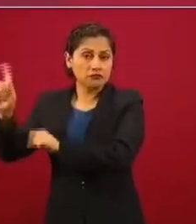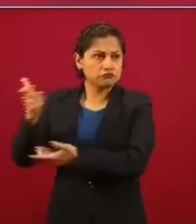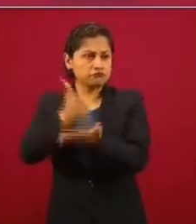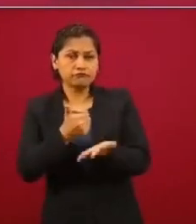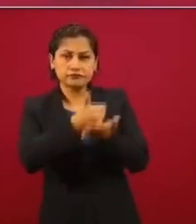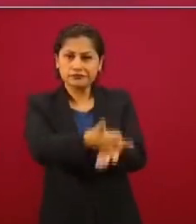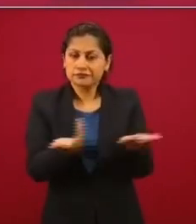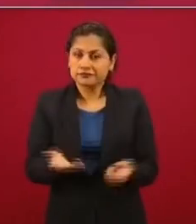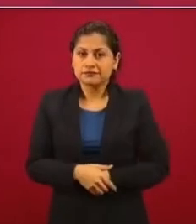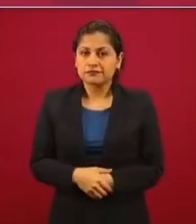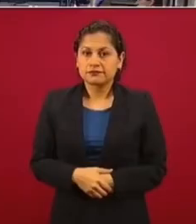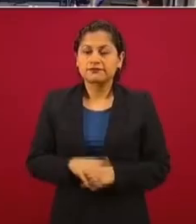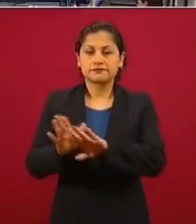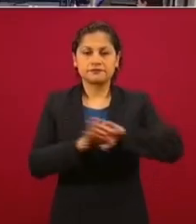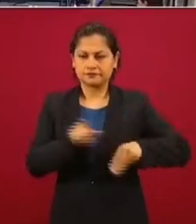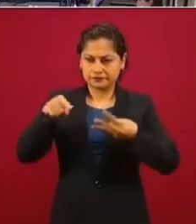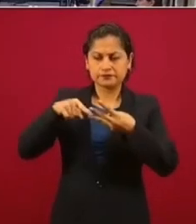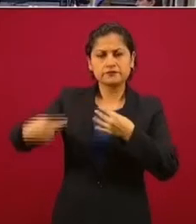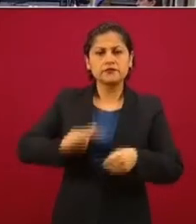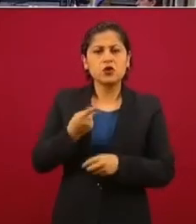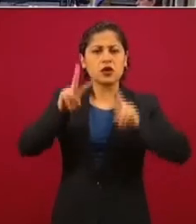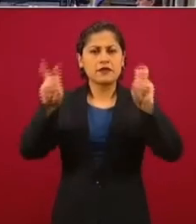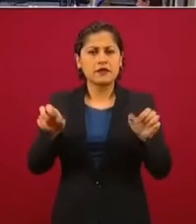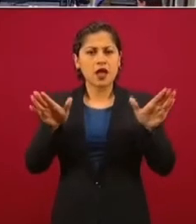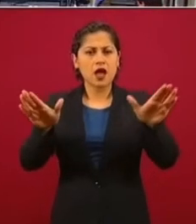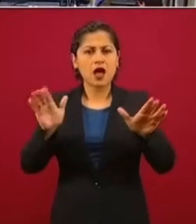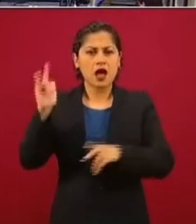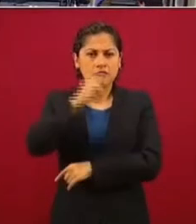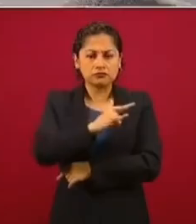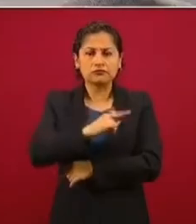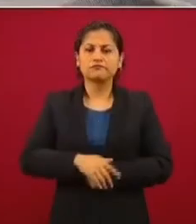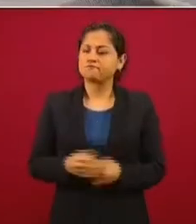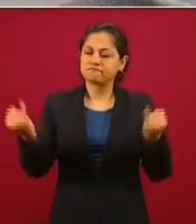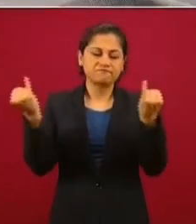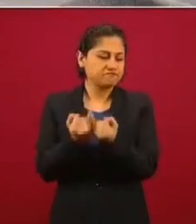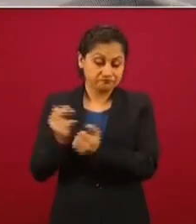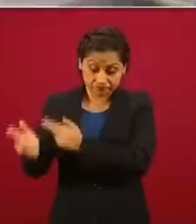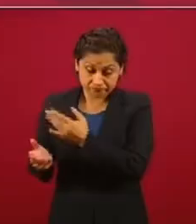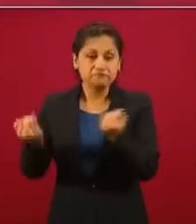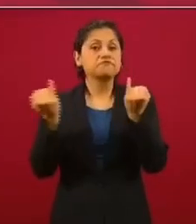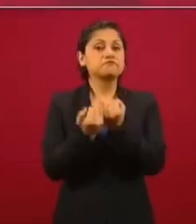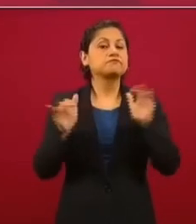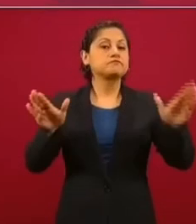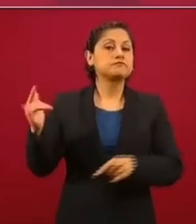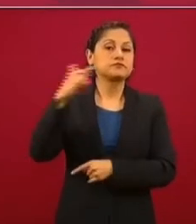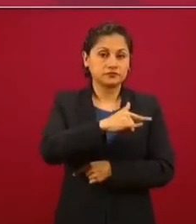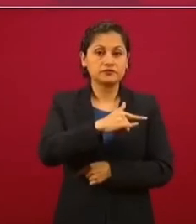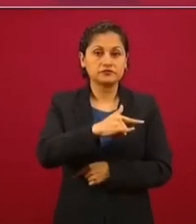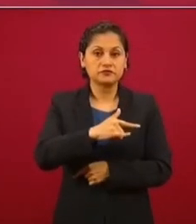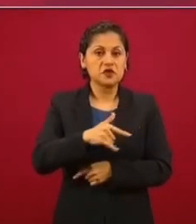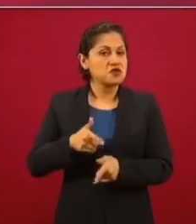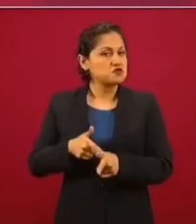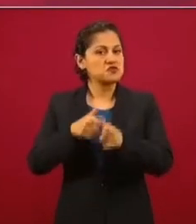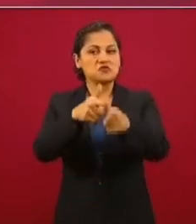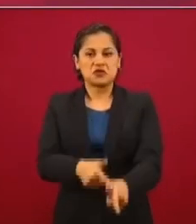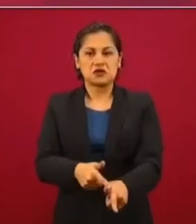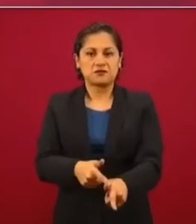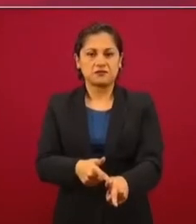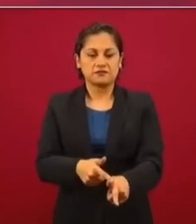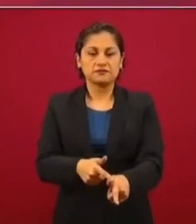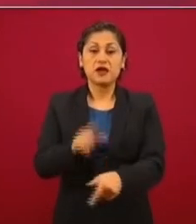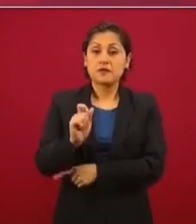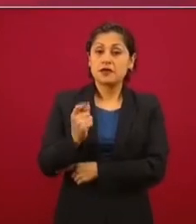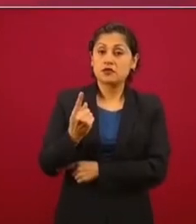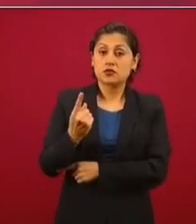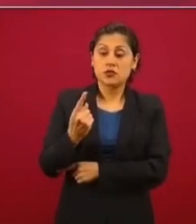Y la otra pregunta es sobre el aeropuerto. Lo mismo, llueva, truene o relámpague. El 21 de marzo del